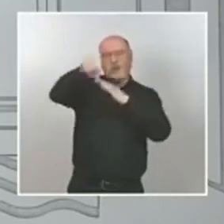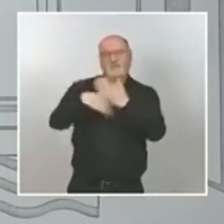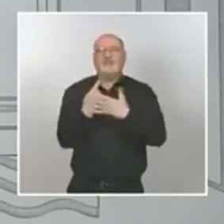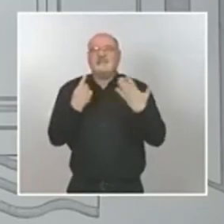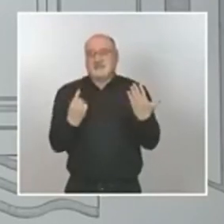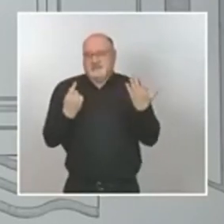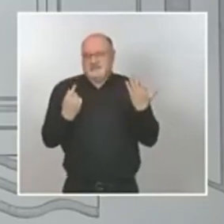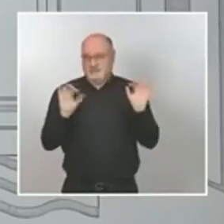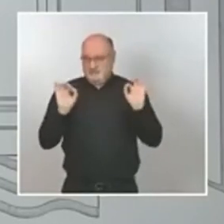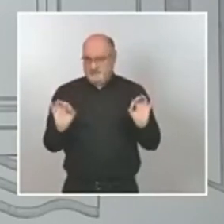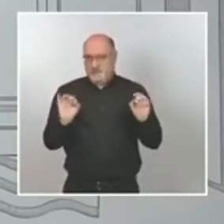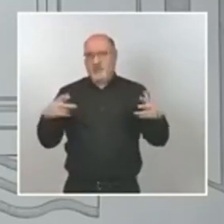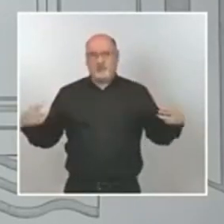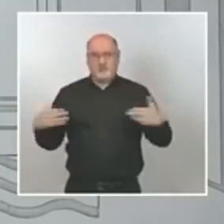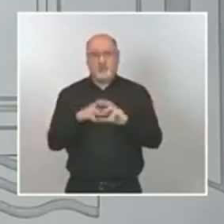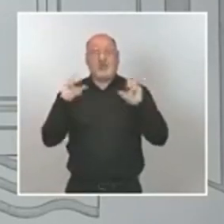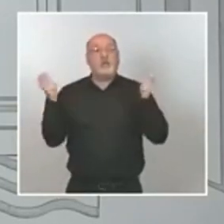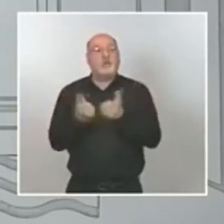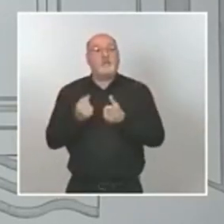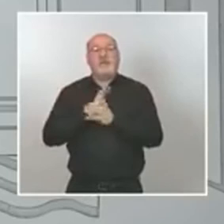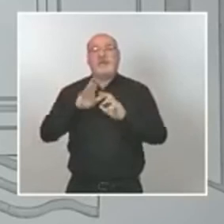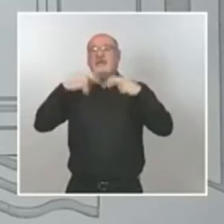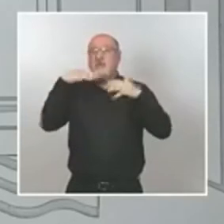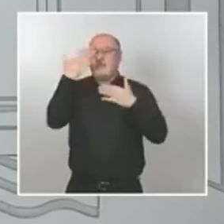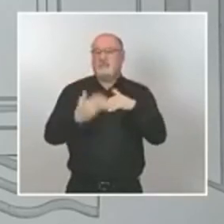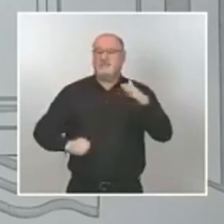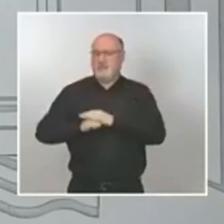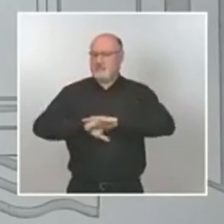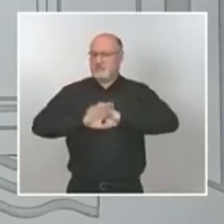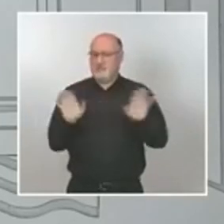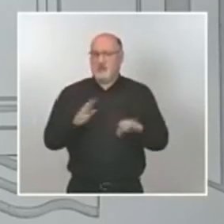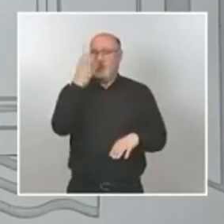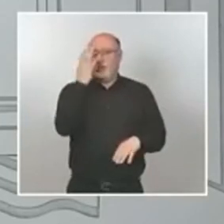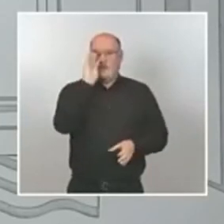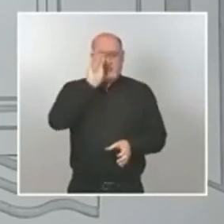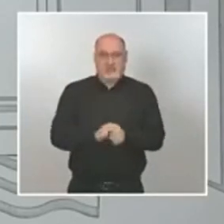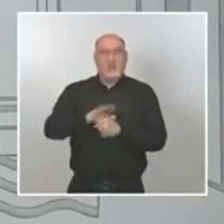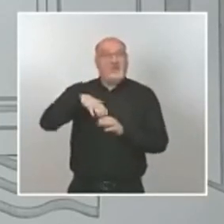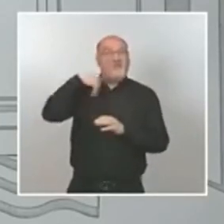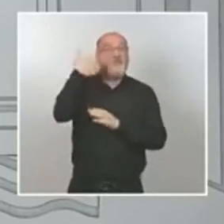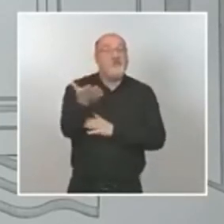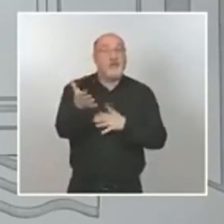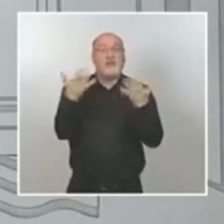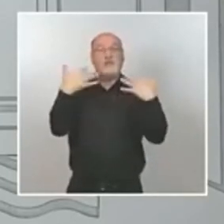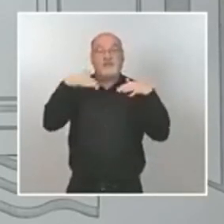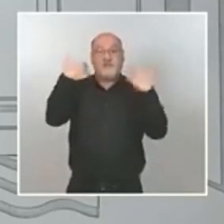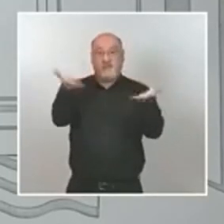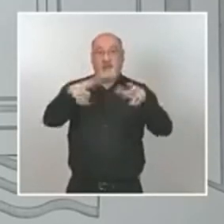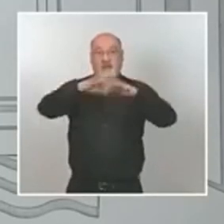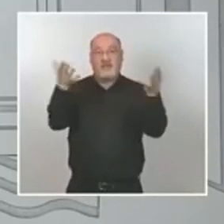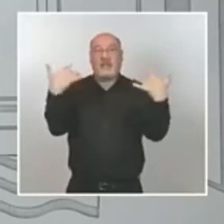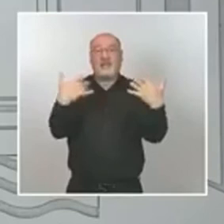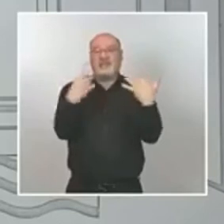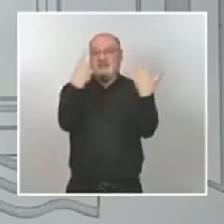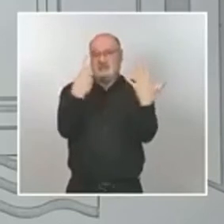personas a reunirse en restauración como saben 4 en interior y 6 en exterior pero quiero compartir con ustedes que estas son